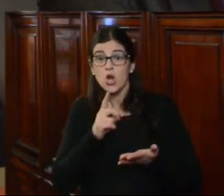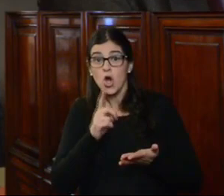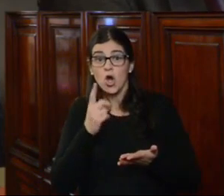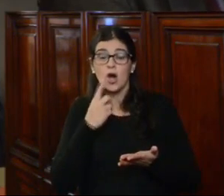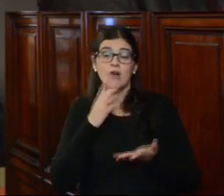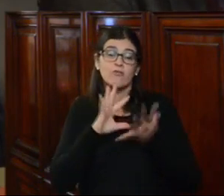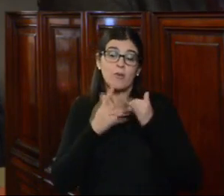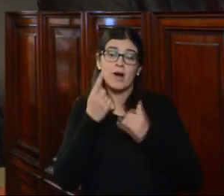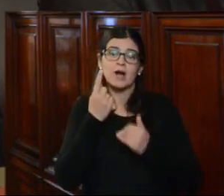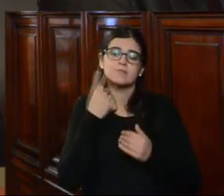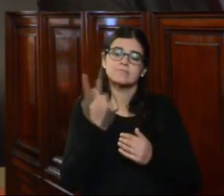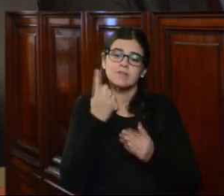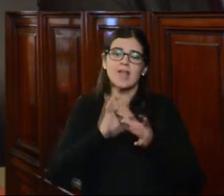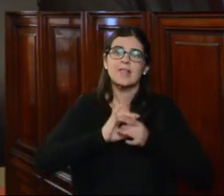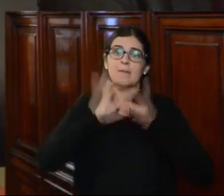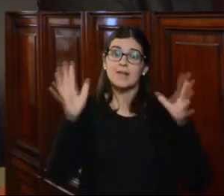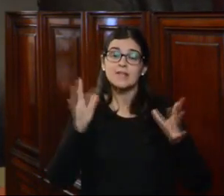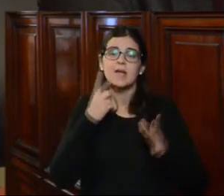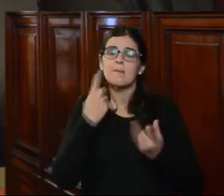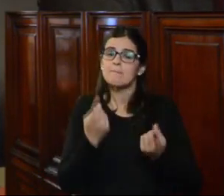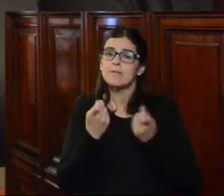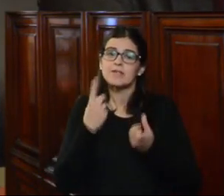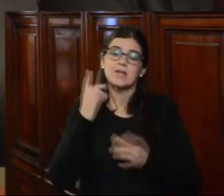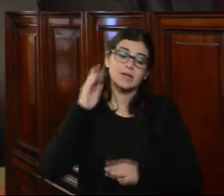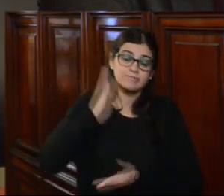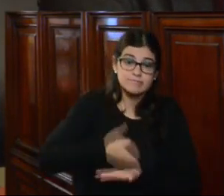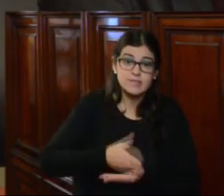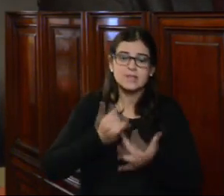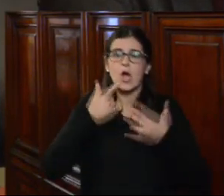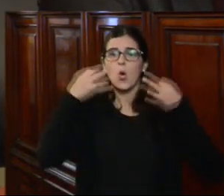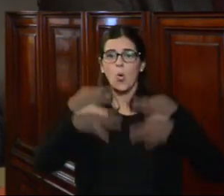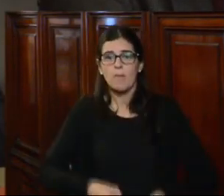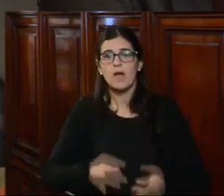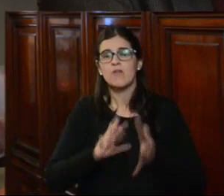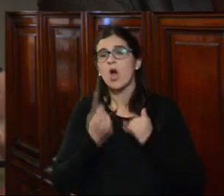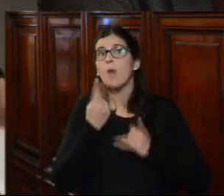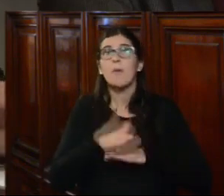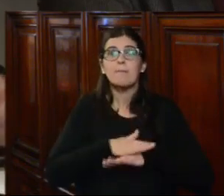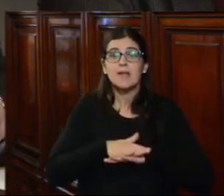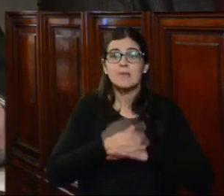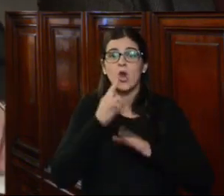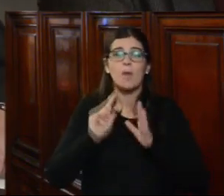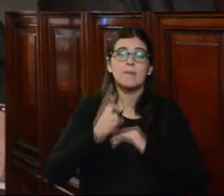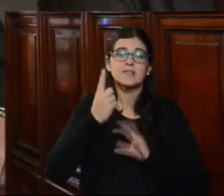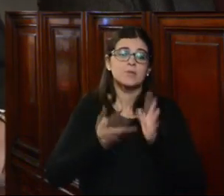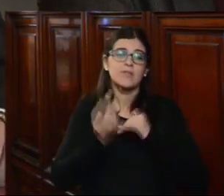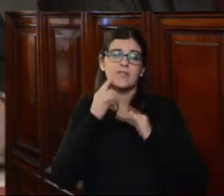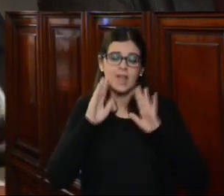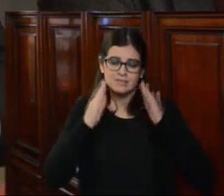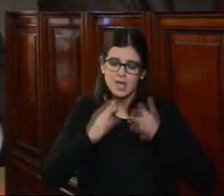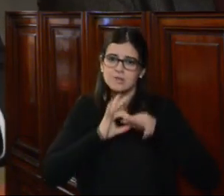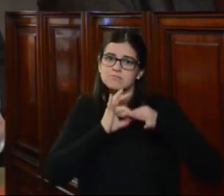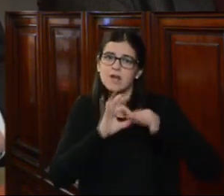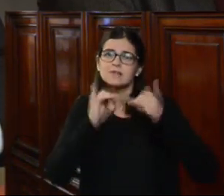lesiva de su autonomía e independencia, independencia requiere que el fallo cumpla estrictamente, como mínimo, con los principios de congruencia